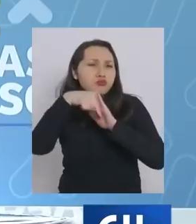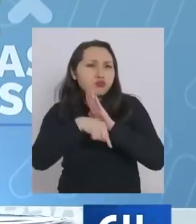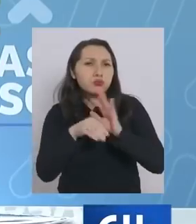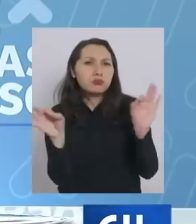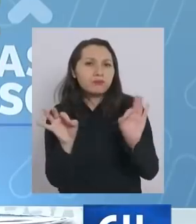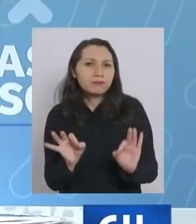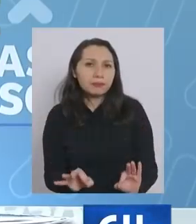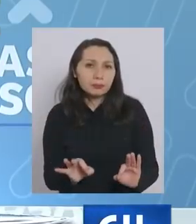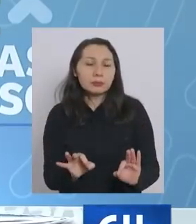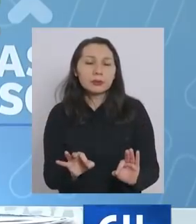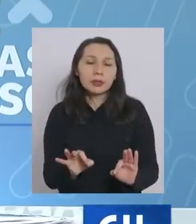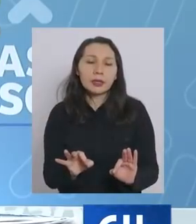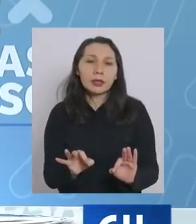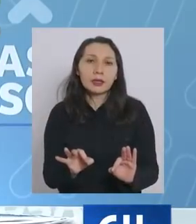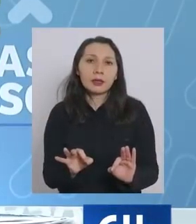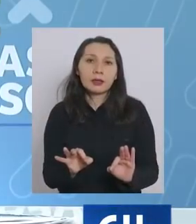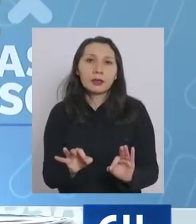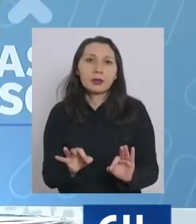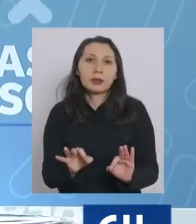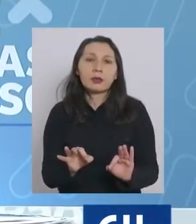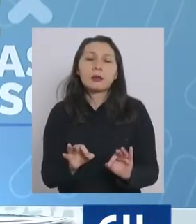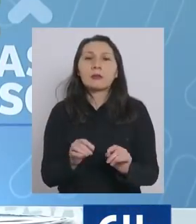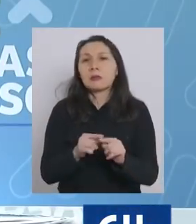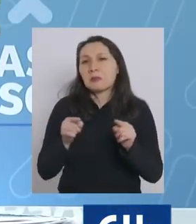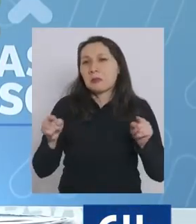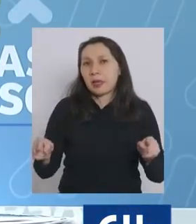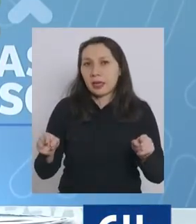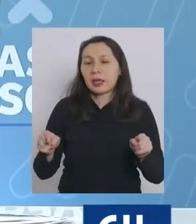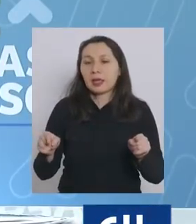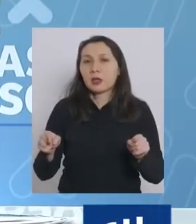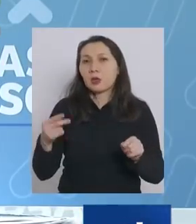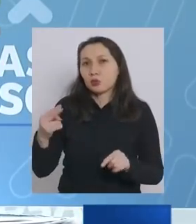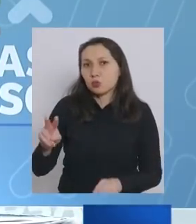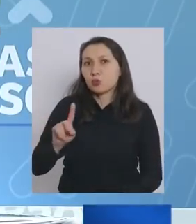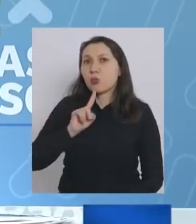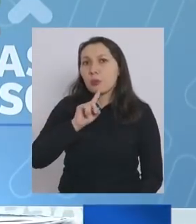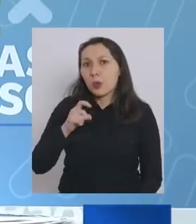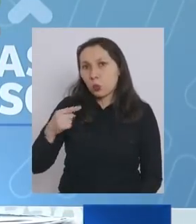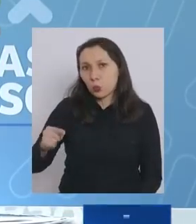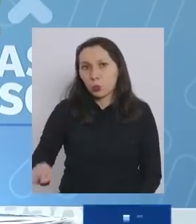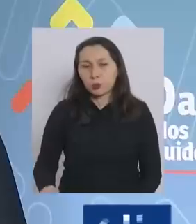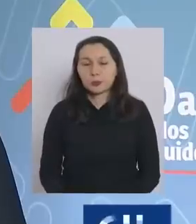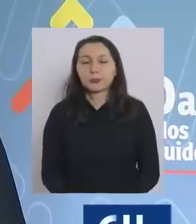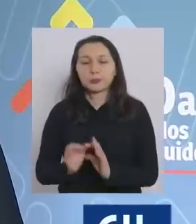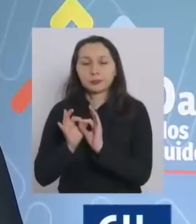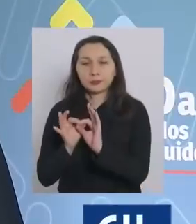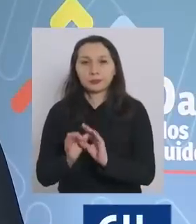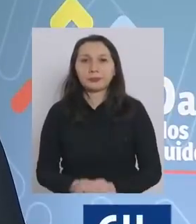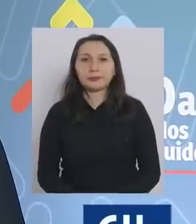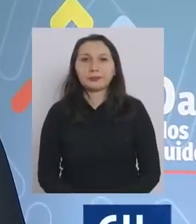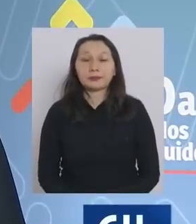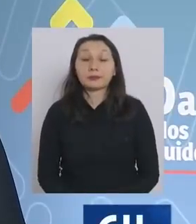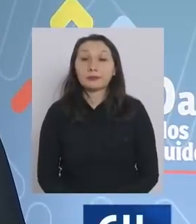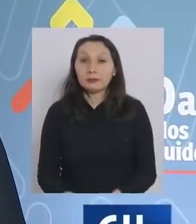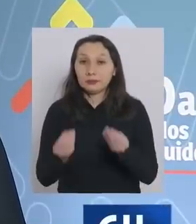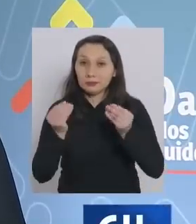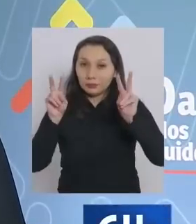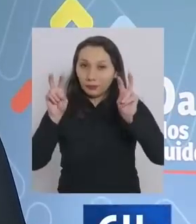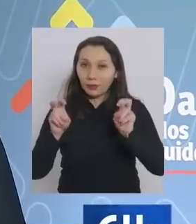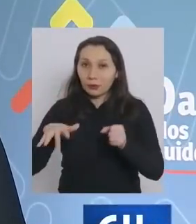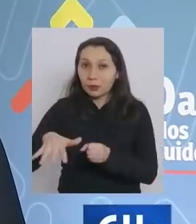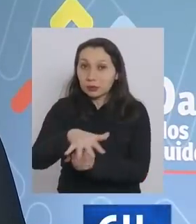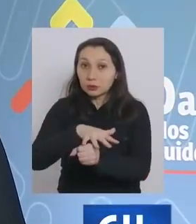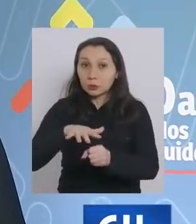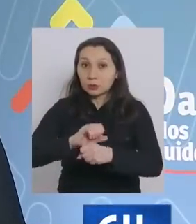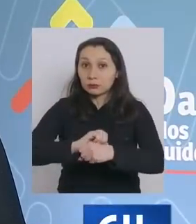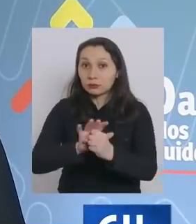y en extenso sus otras preguntas muchas gracias bueno con respecto a la